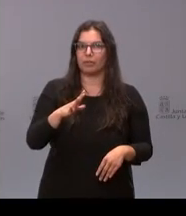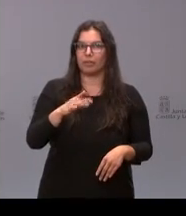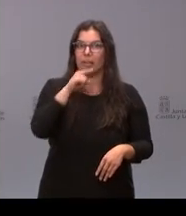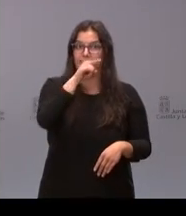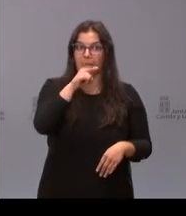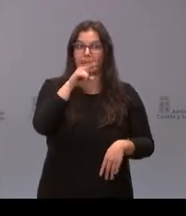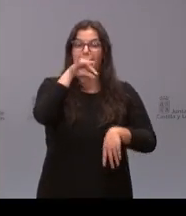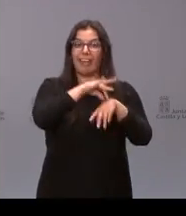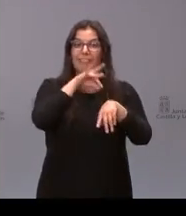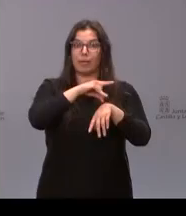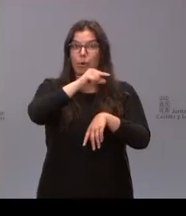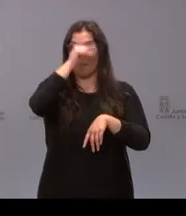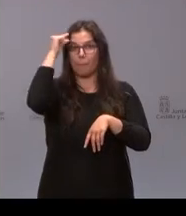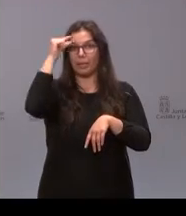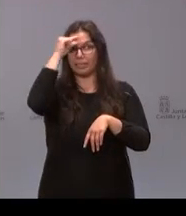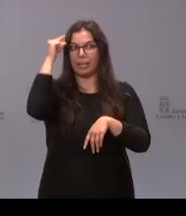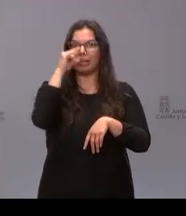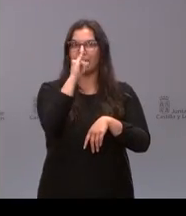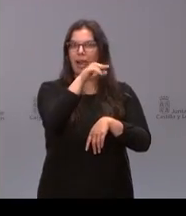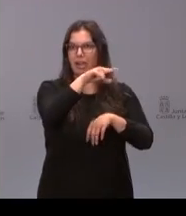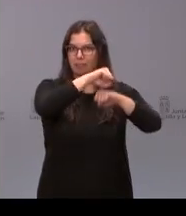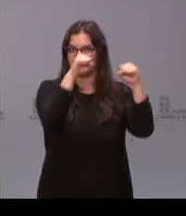mentales allí así es que os invito a que lo veáis